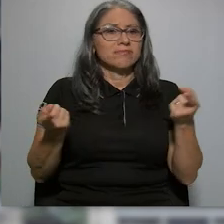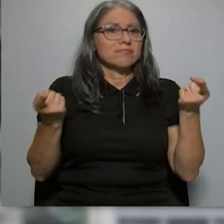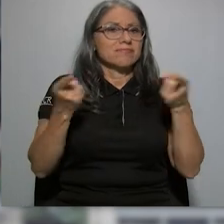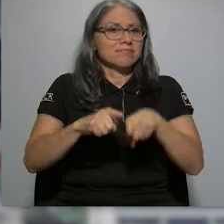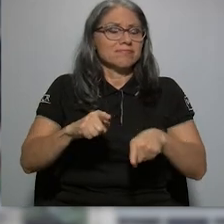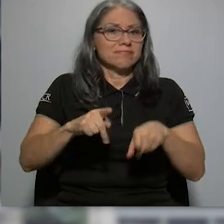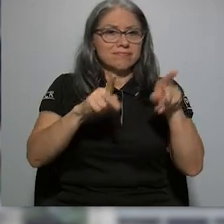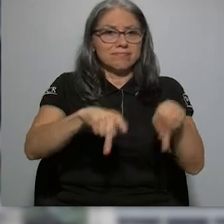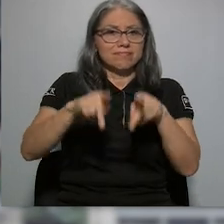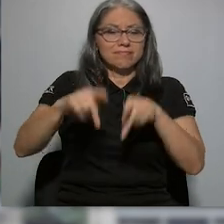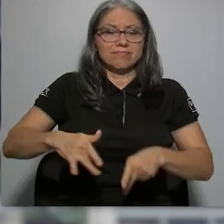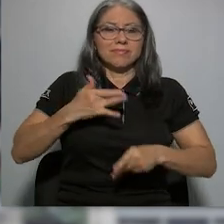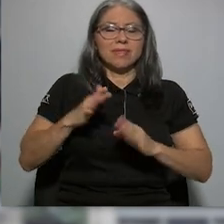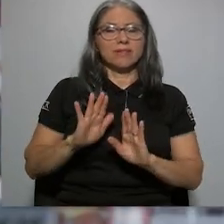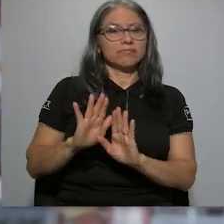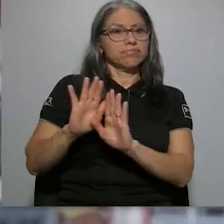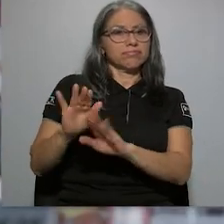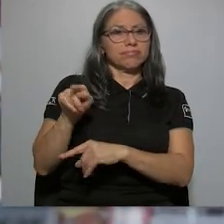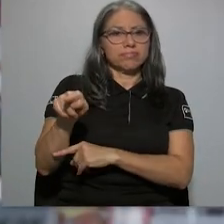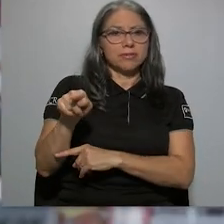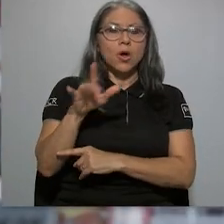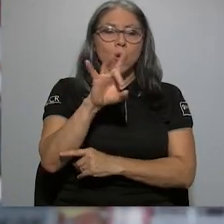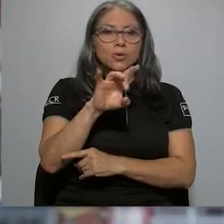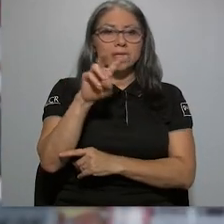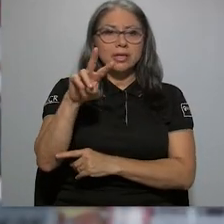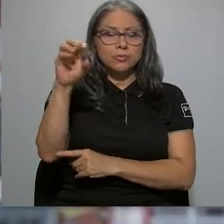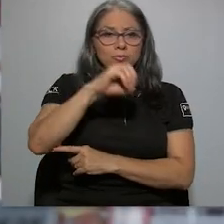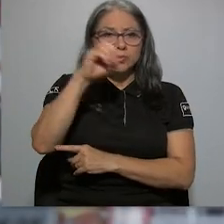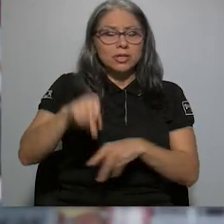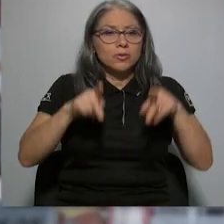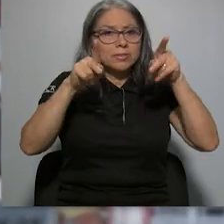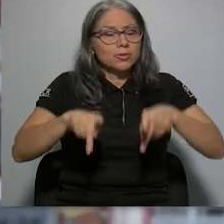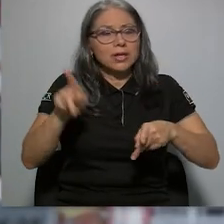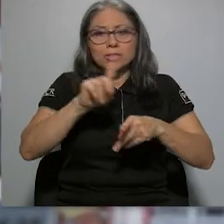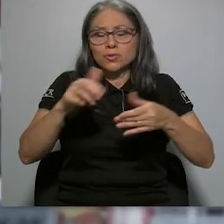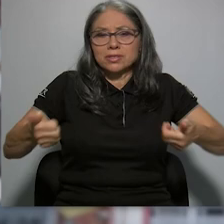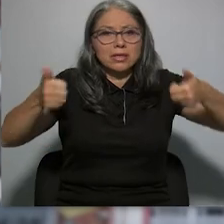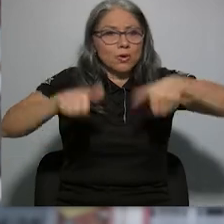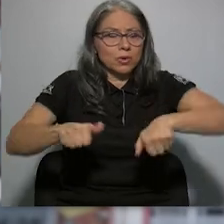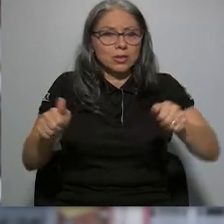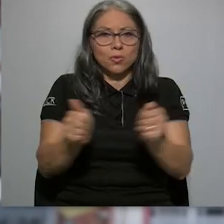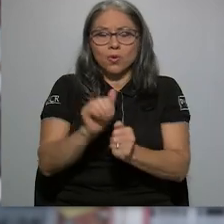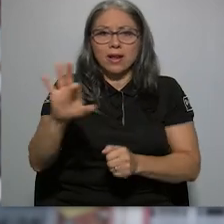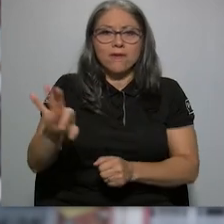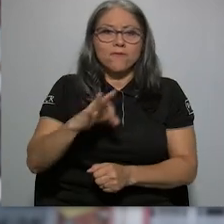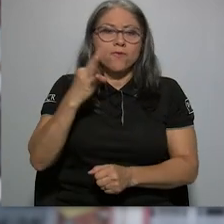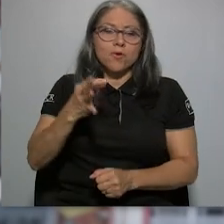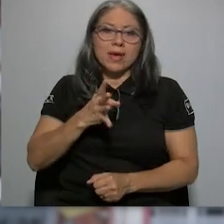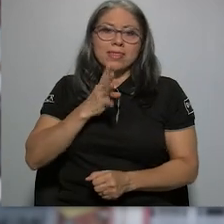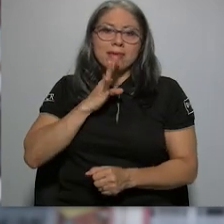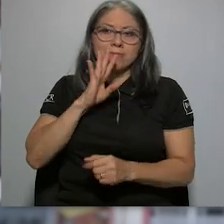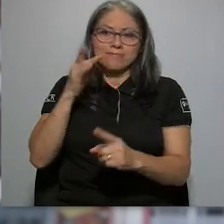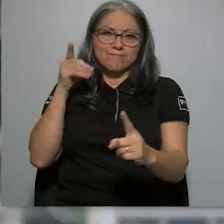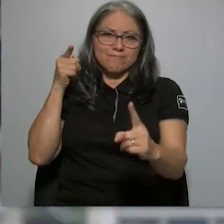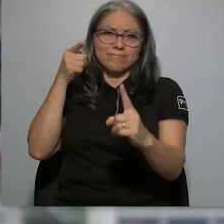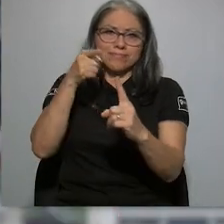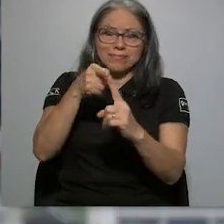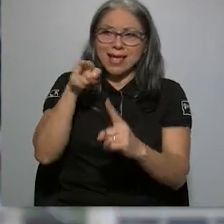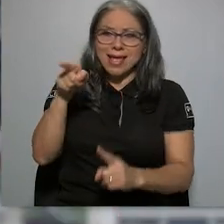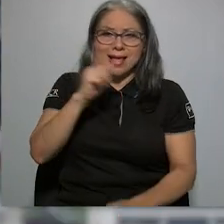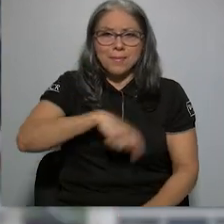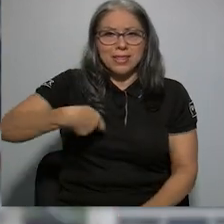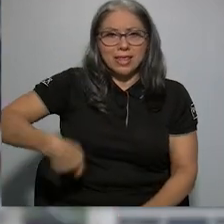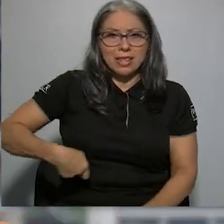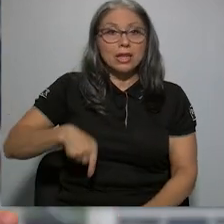alto rechazo de la población. Un 82% no está de acuerdo con esta forma de conducirse del mandatario, un